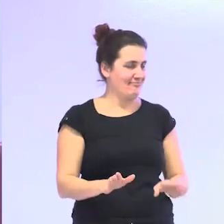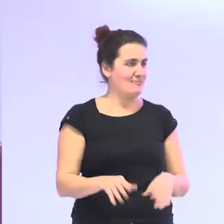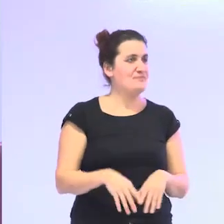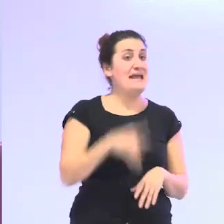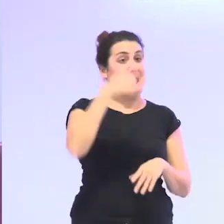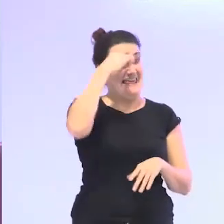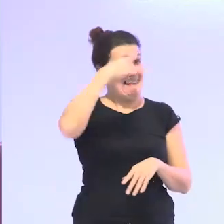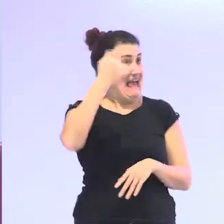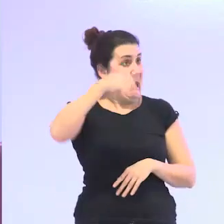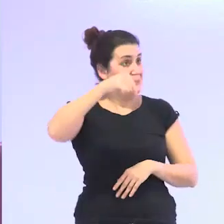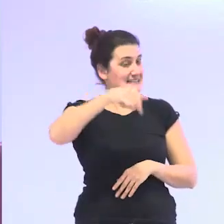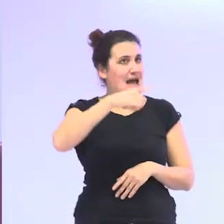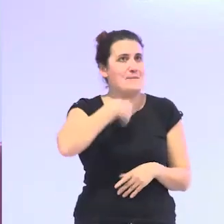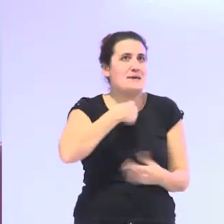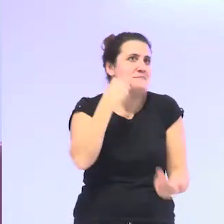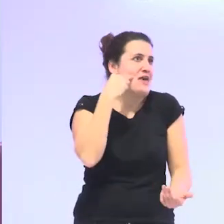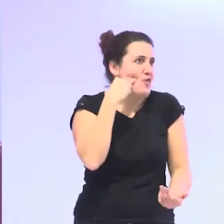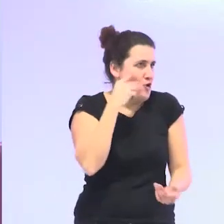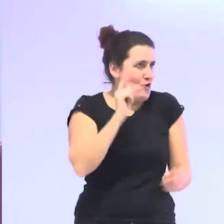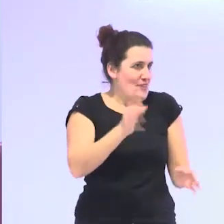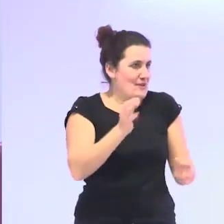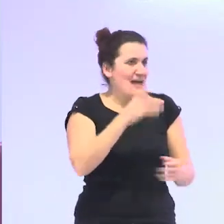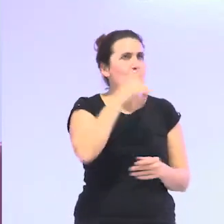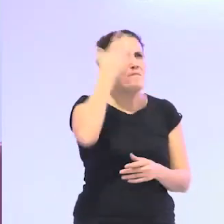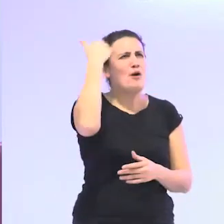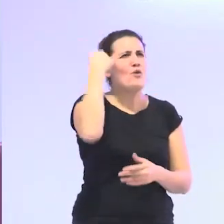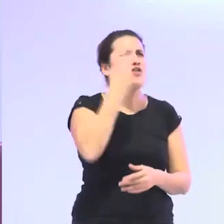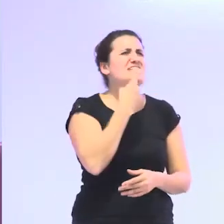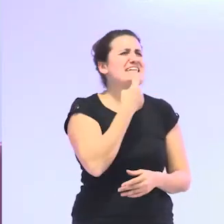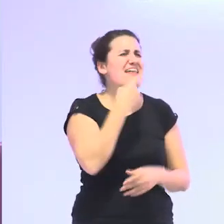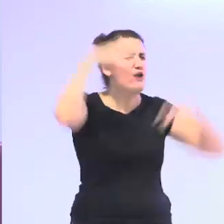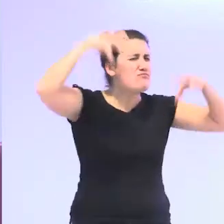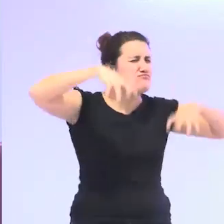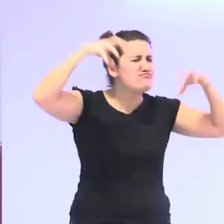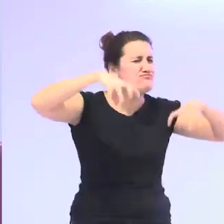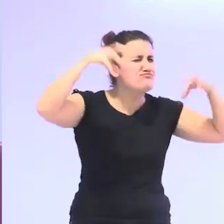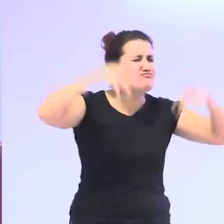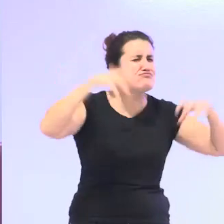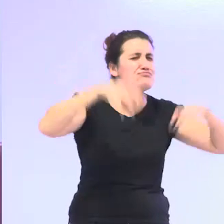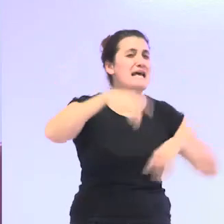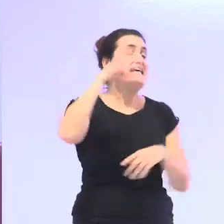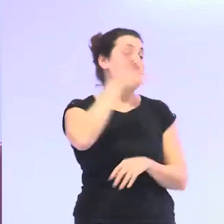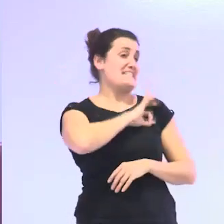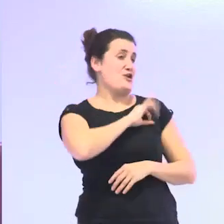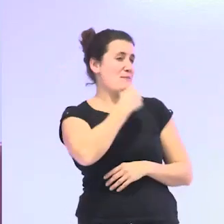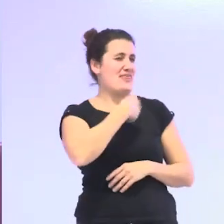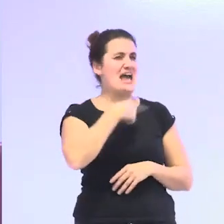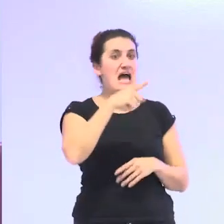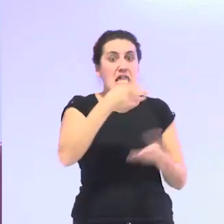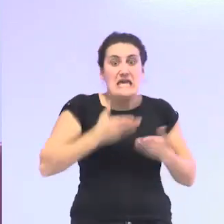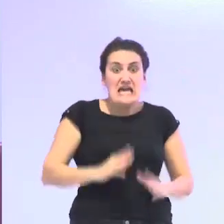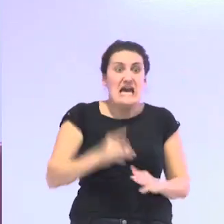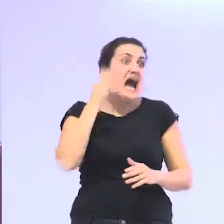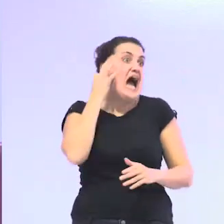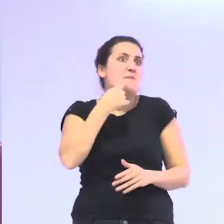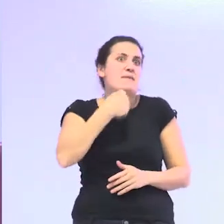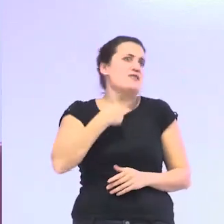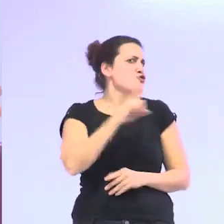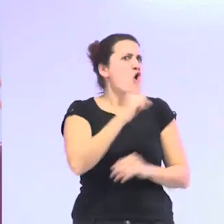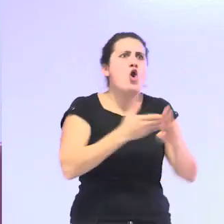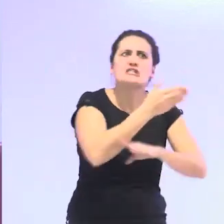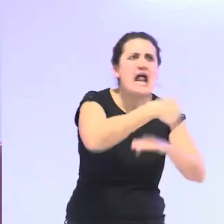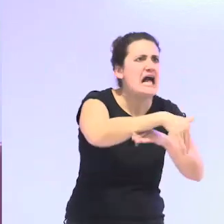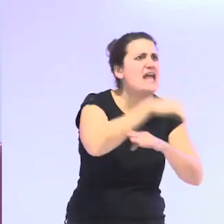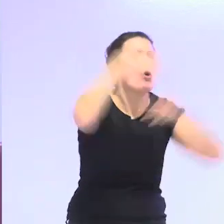que a mí como me da miedo en Santander me acuerdo que llovía mucho y me decía una señora pues me ha llamado mi hija para decirme que no saliera porque estaba lloviendo